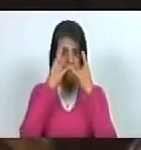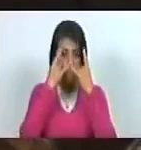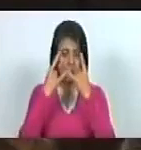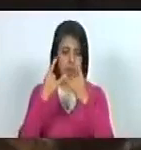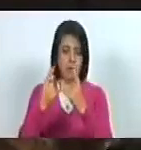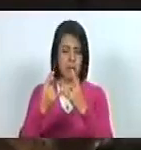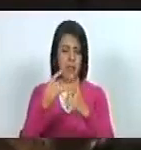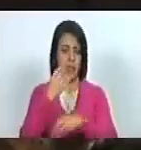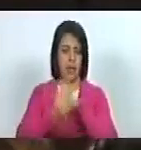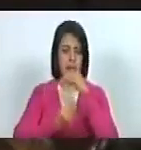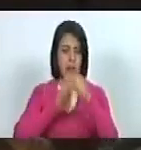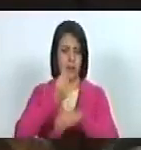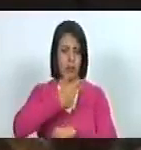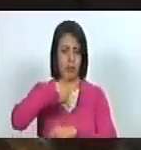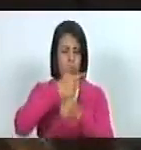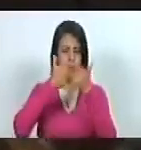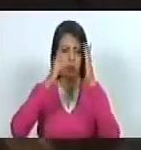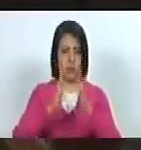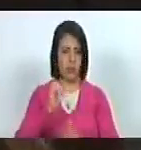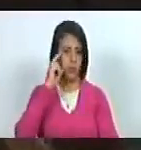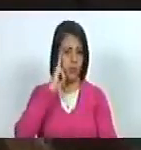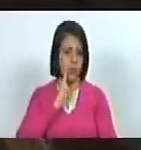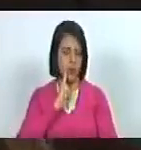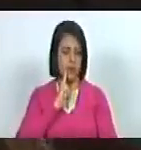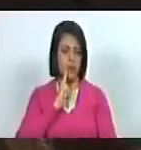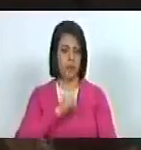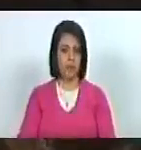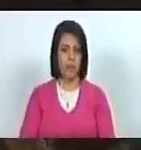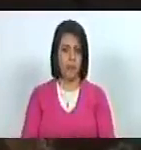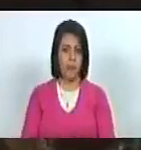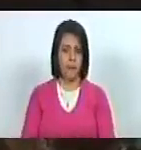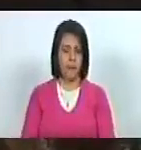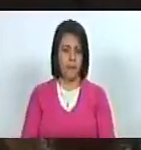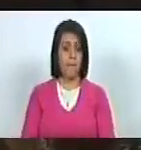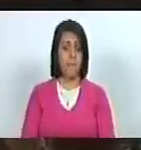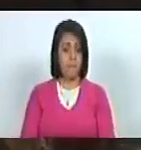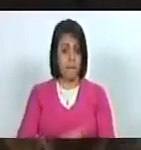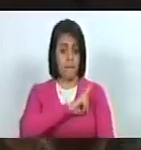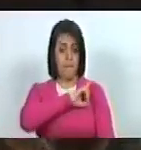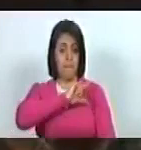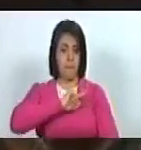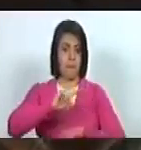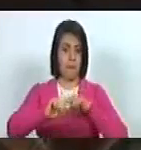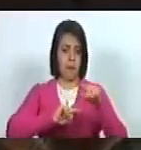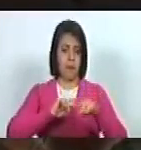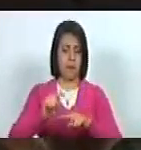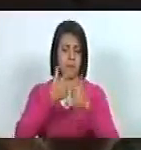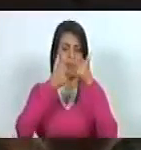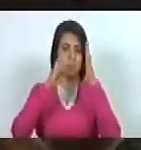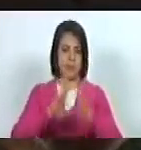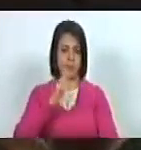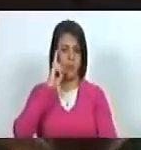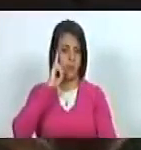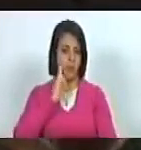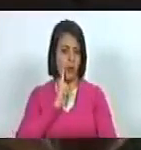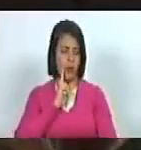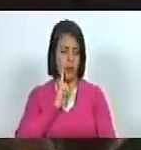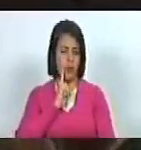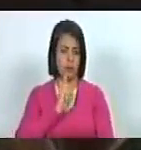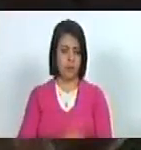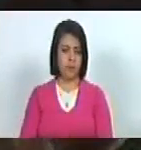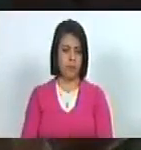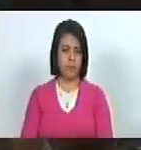realizada por nuestro libertador Simón Bolívar, comandada, mejor dicho, por nuestro libertador Simón Bolívar